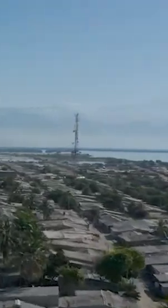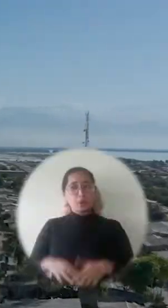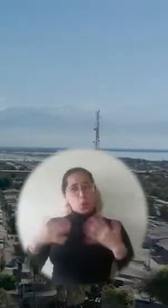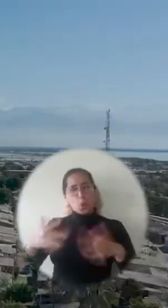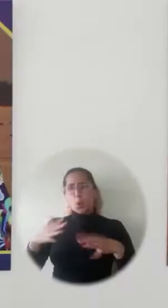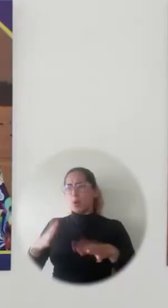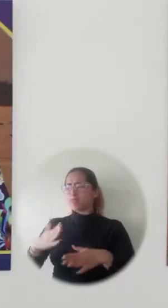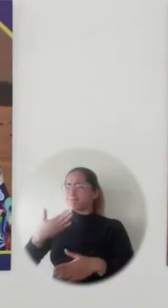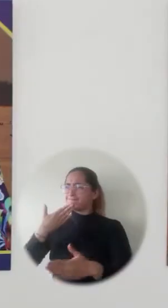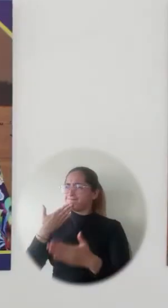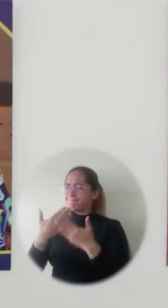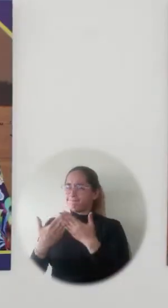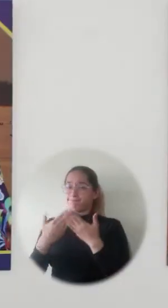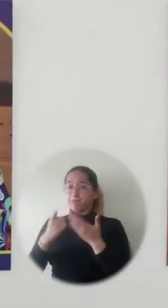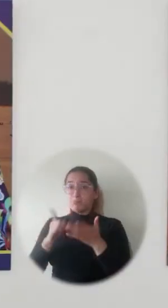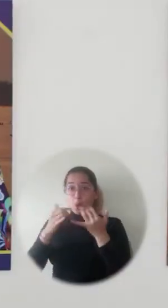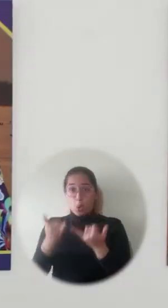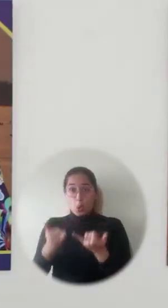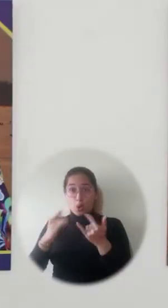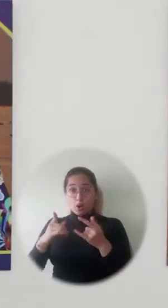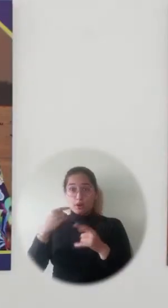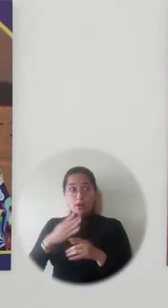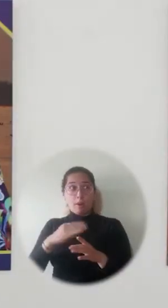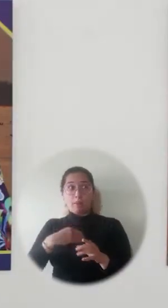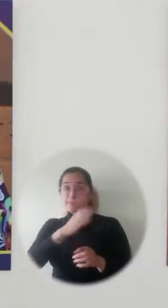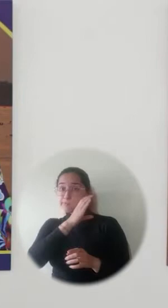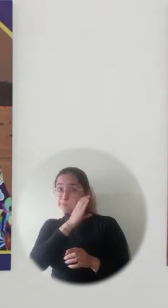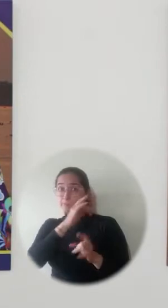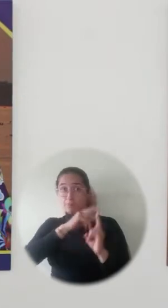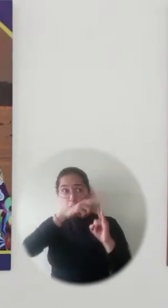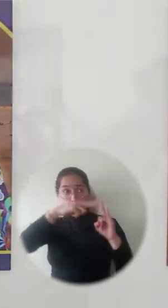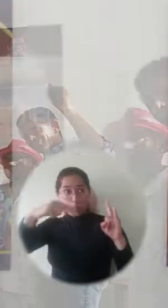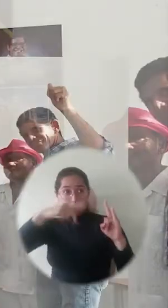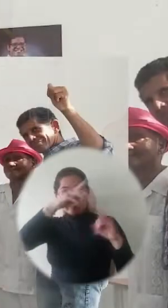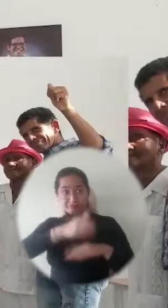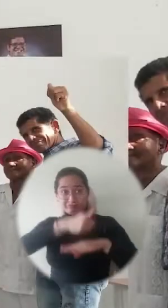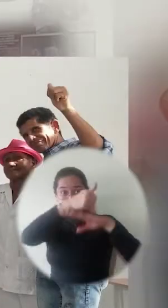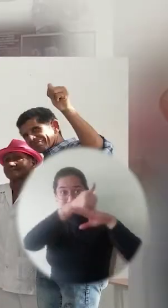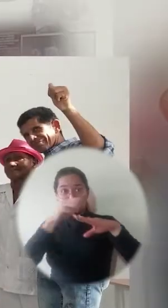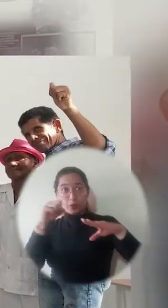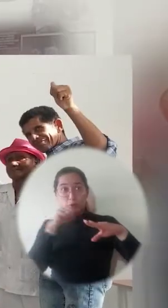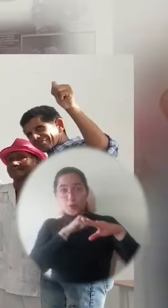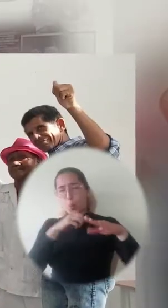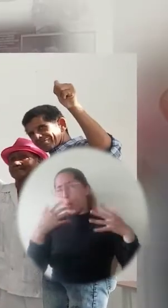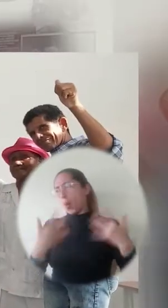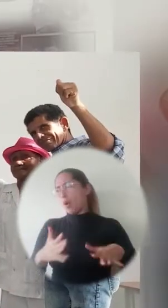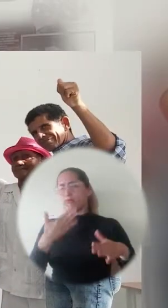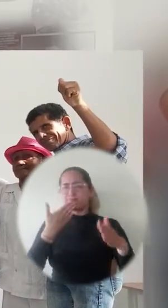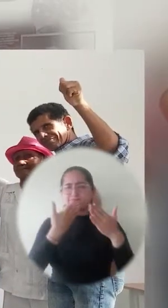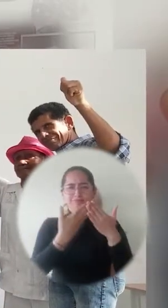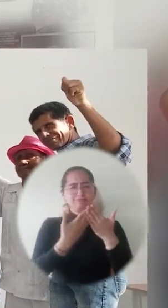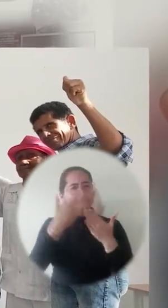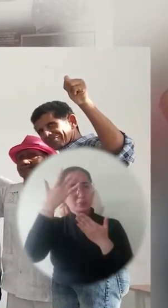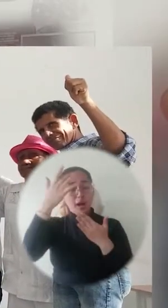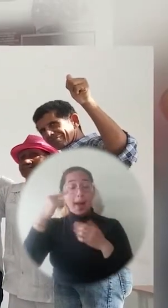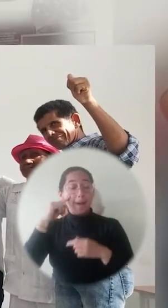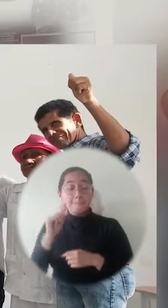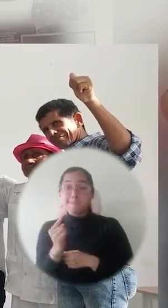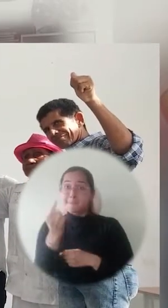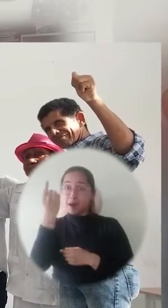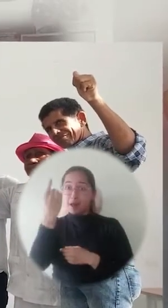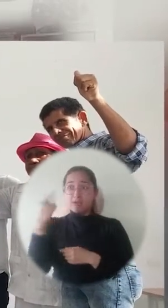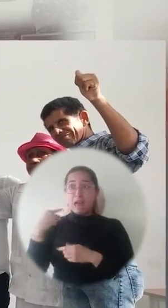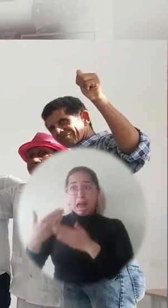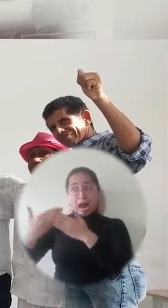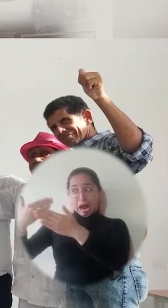Agradecido totalmente y hoy a través de la Universidad de Magdalena, dirigida por nuestro rector Pablo Vera, porque por primera vez en la historia se le da